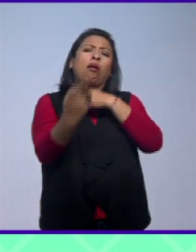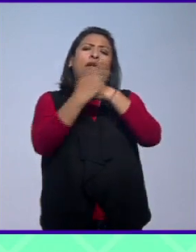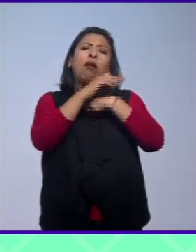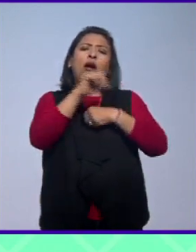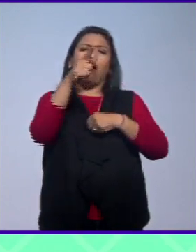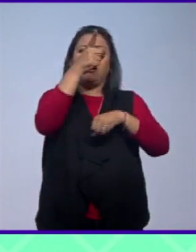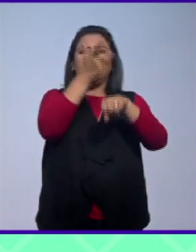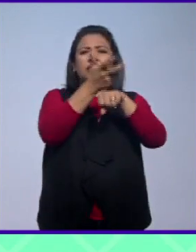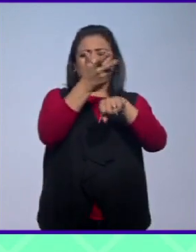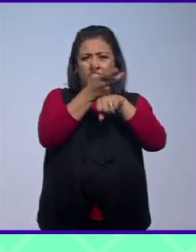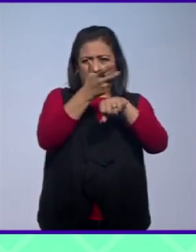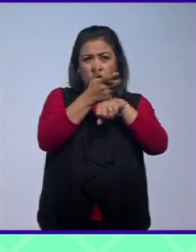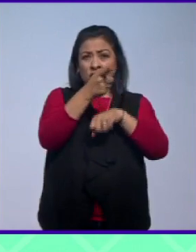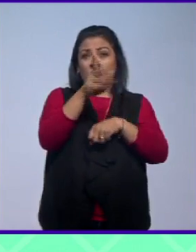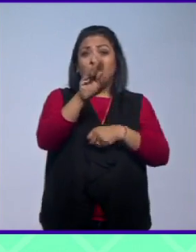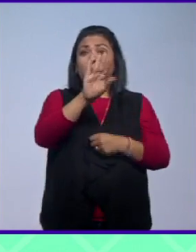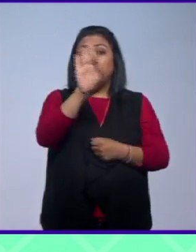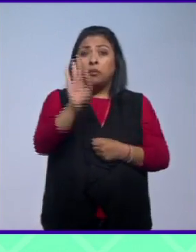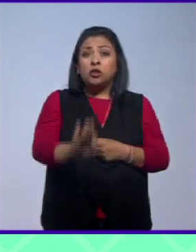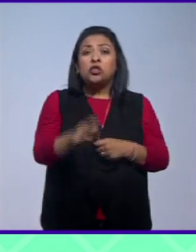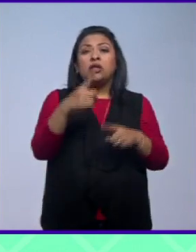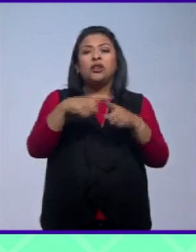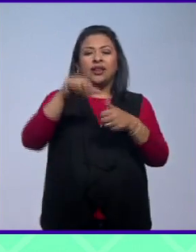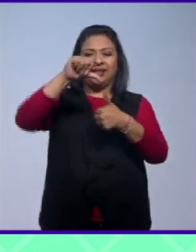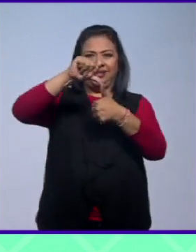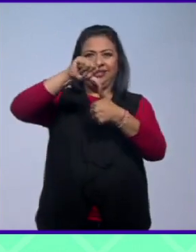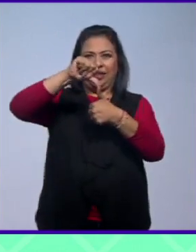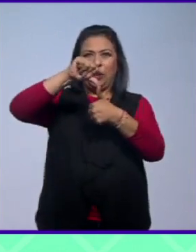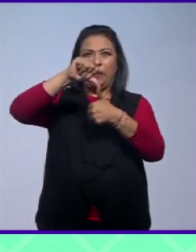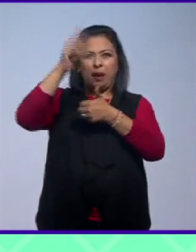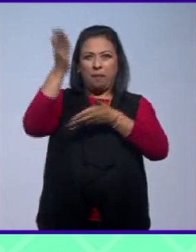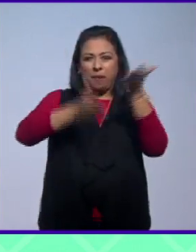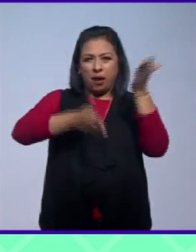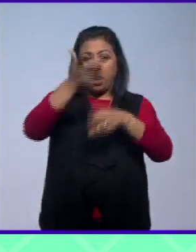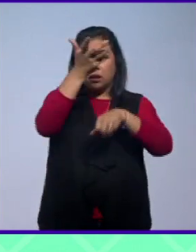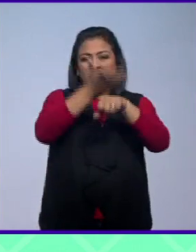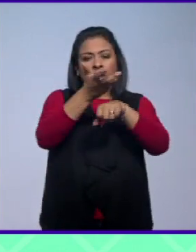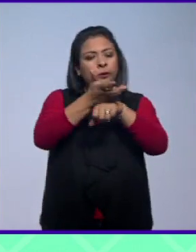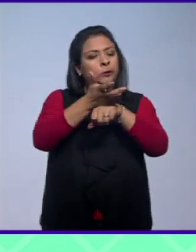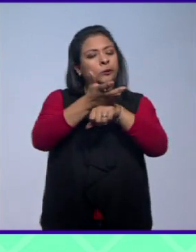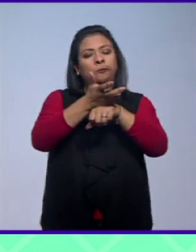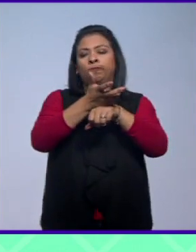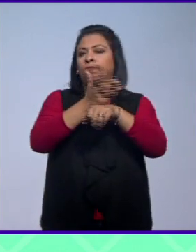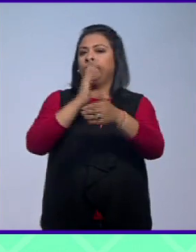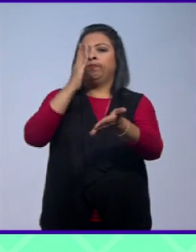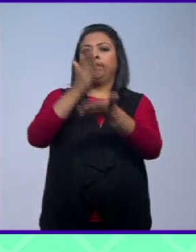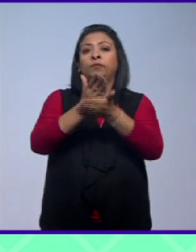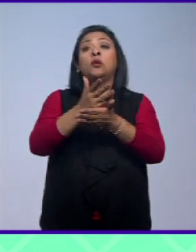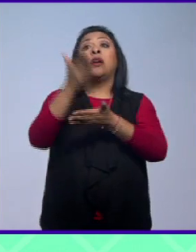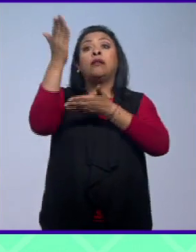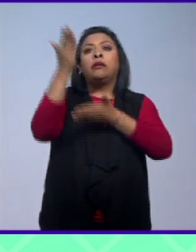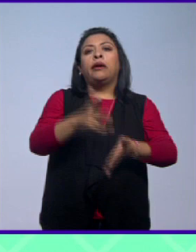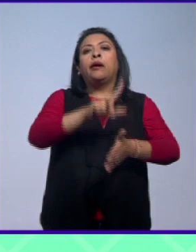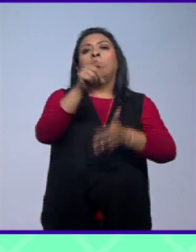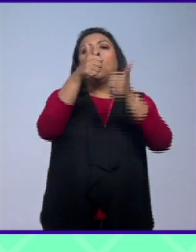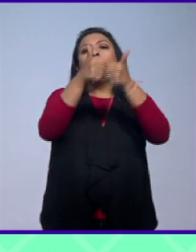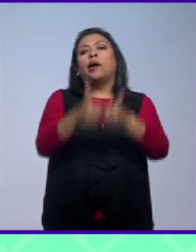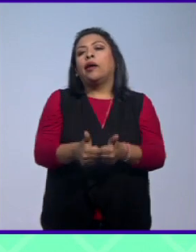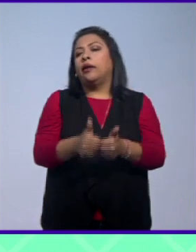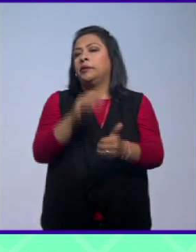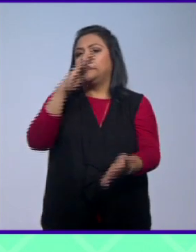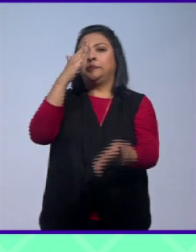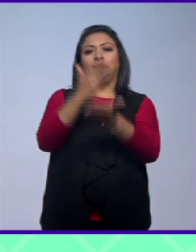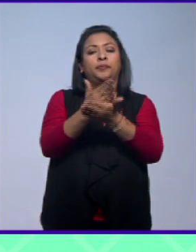Unidos de los cuales 90% son centroamericanos llegue a ese país llegue y se quede entonces justo esto